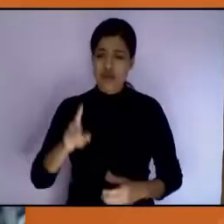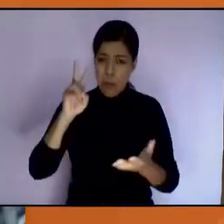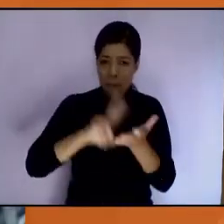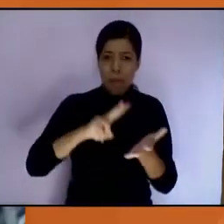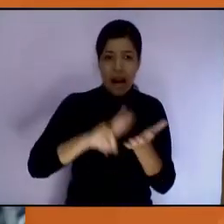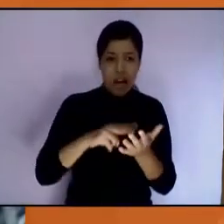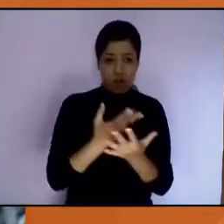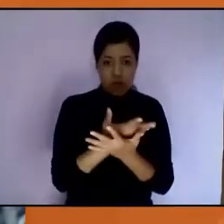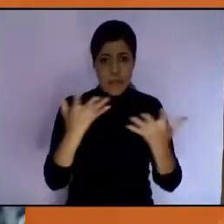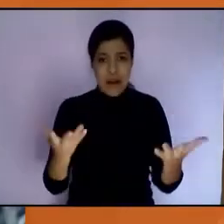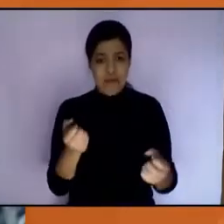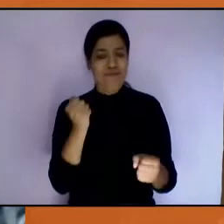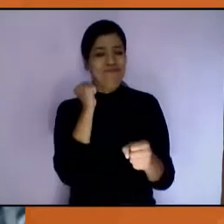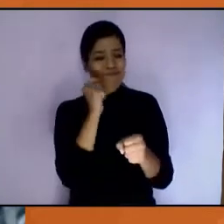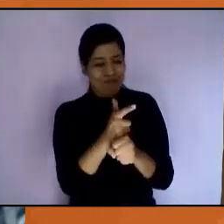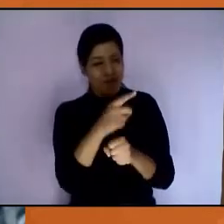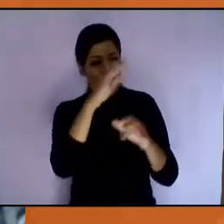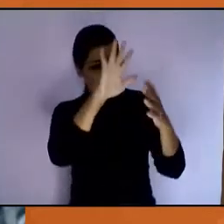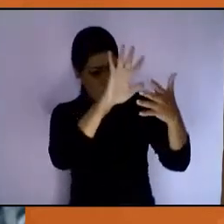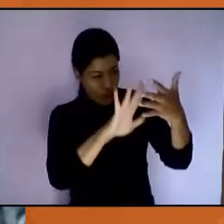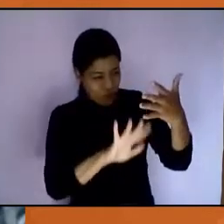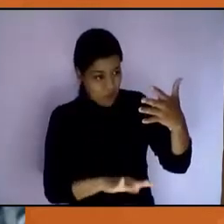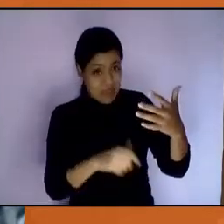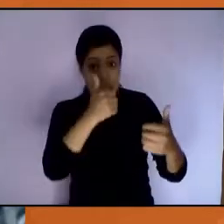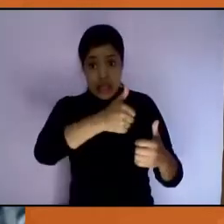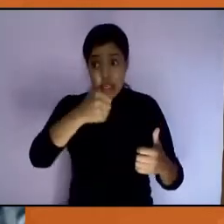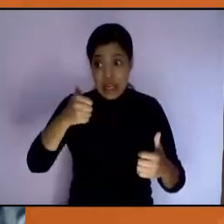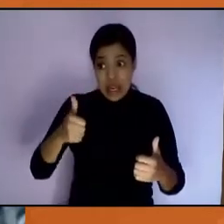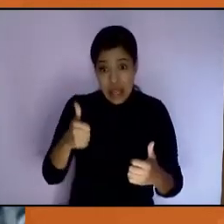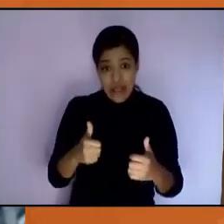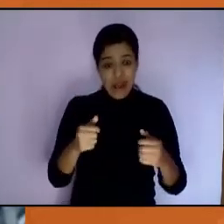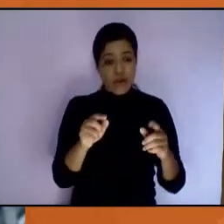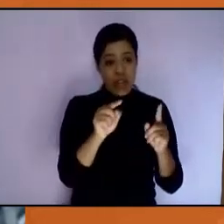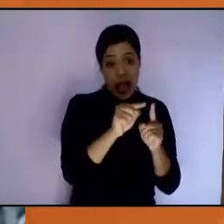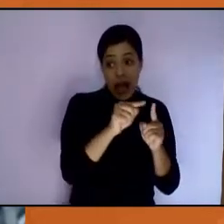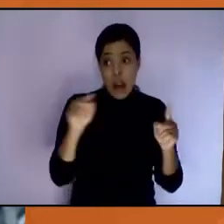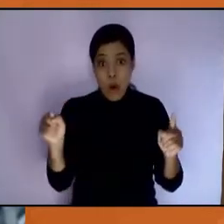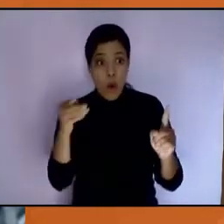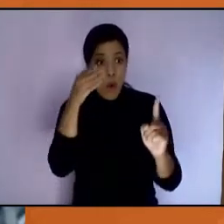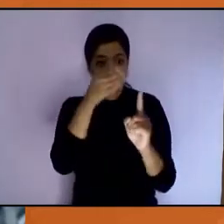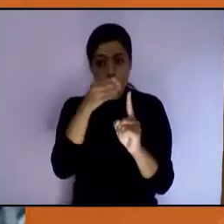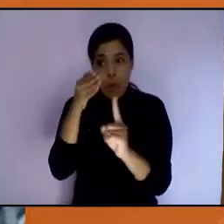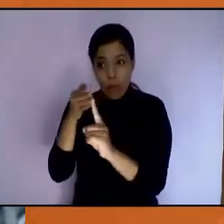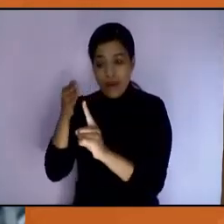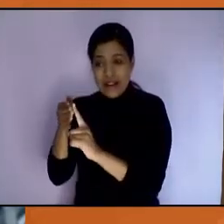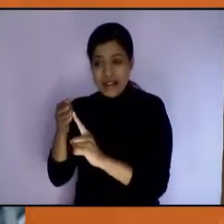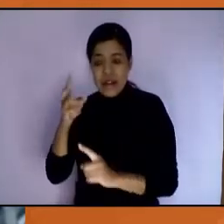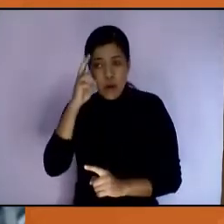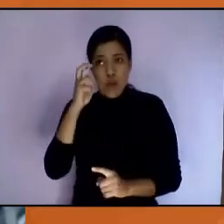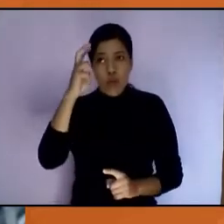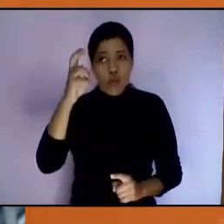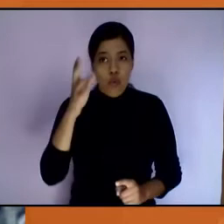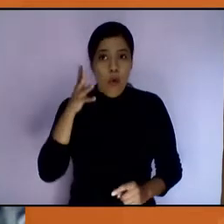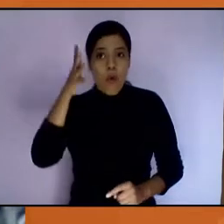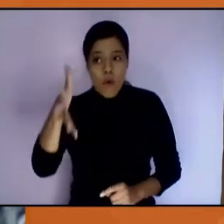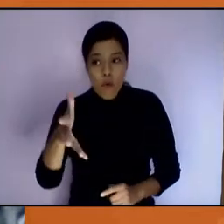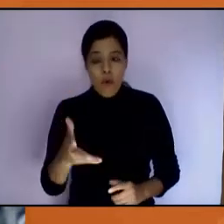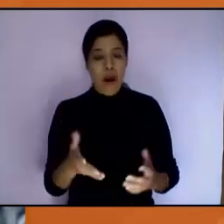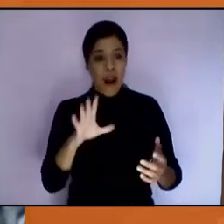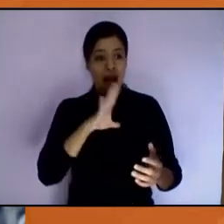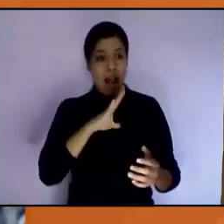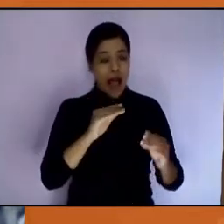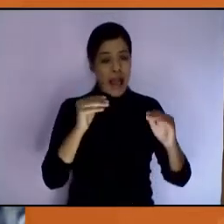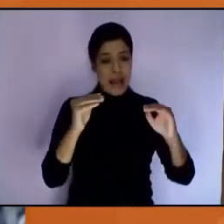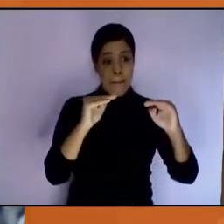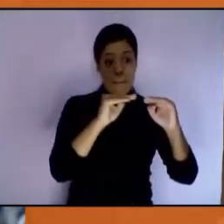además van a poder encontrar que cada una de estas líneas estratégicas, objetivos y aspiraciones cuentan con indicadores puntuales para